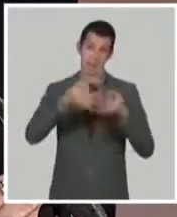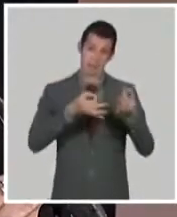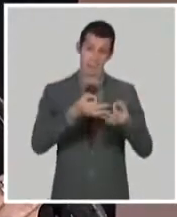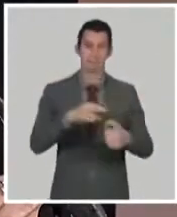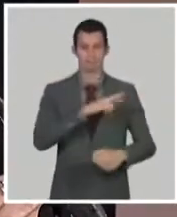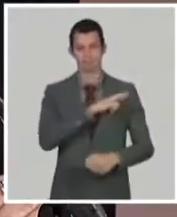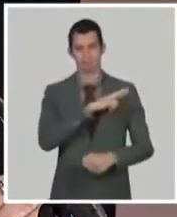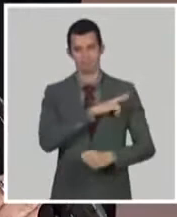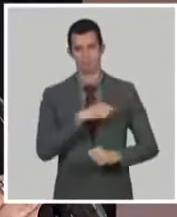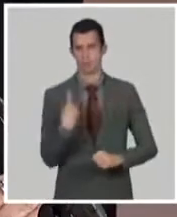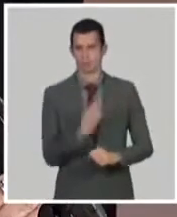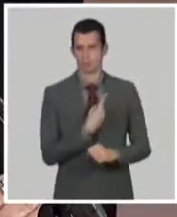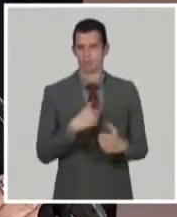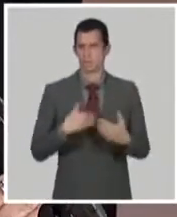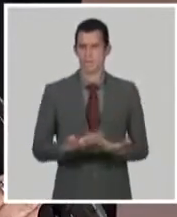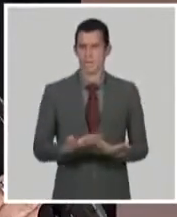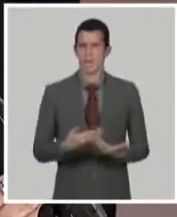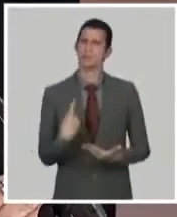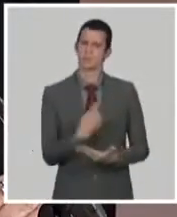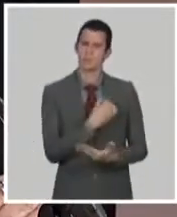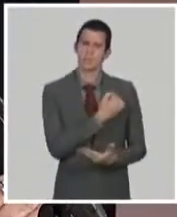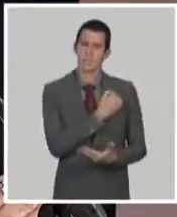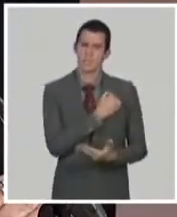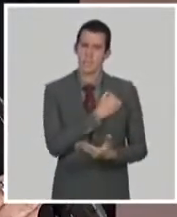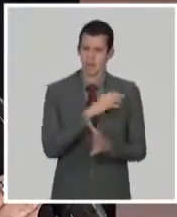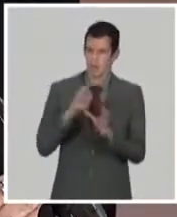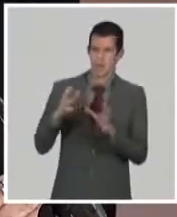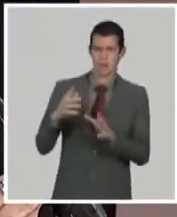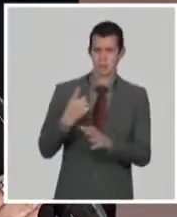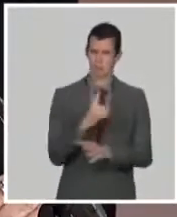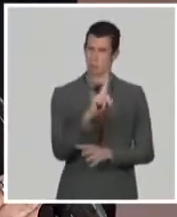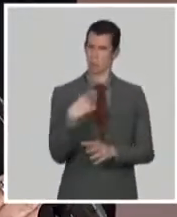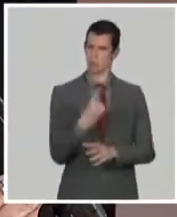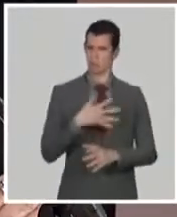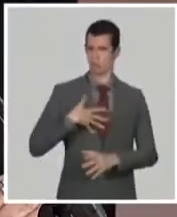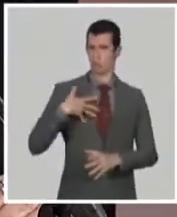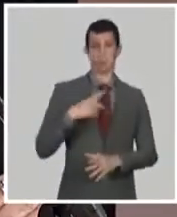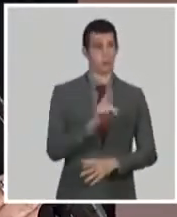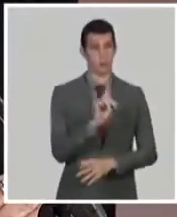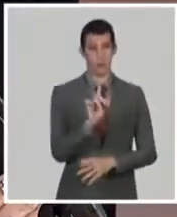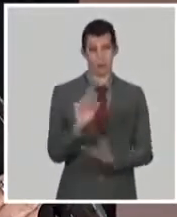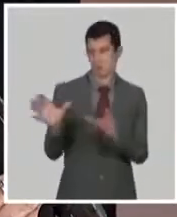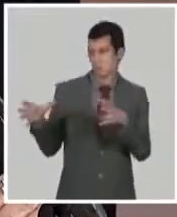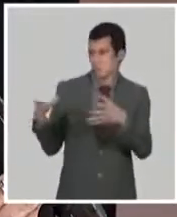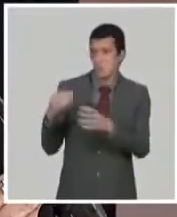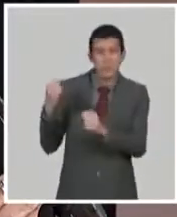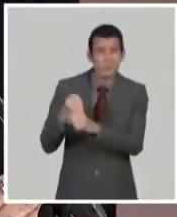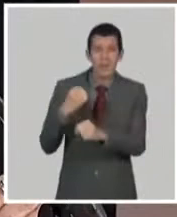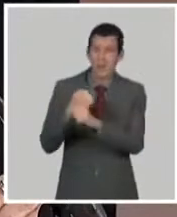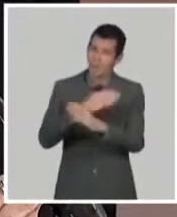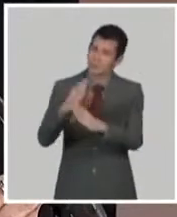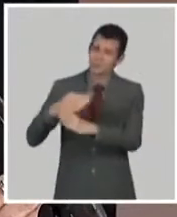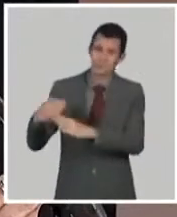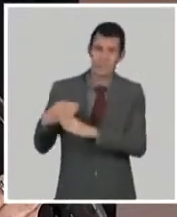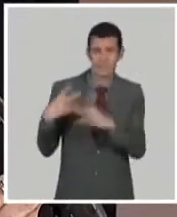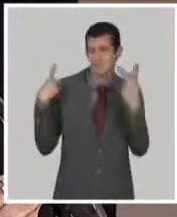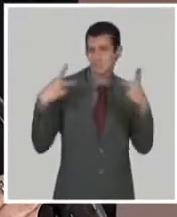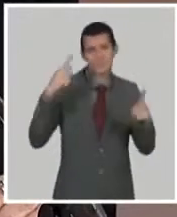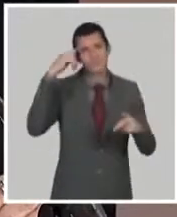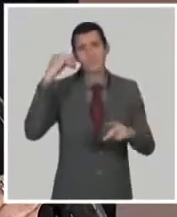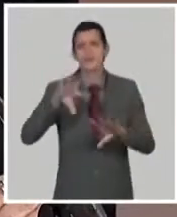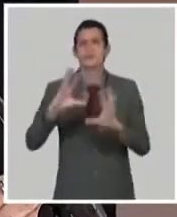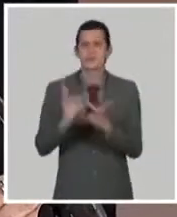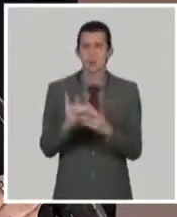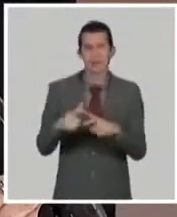trasladar todo el esfuerzo de un colectivo de profesionales, tecnólogos y biotecnólogos que son